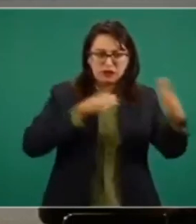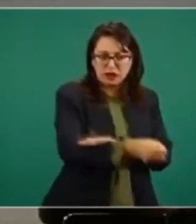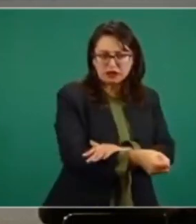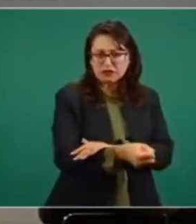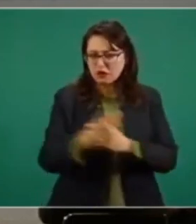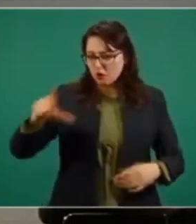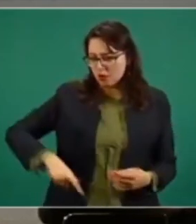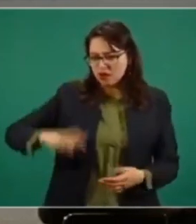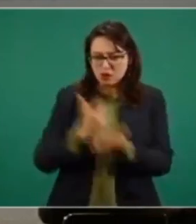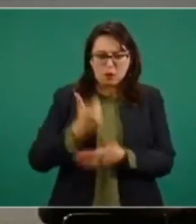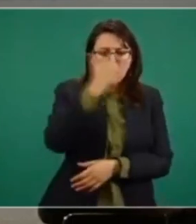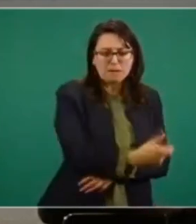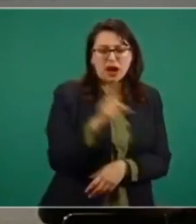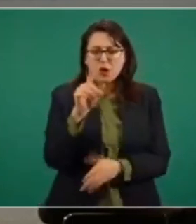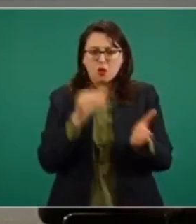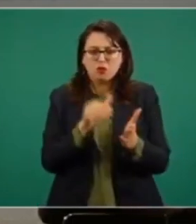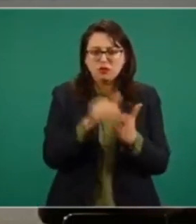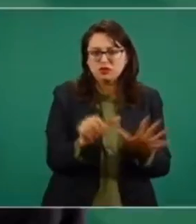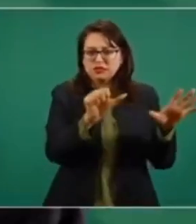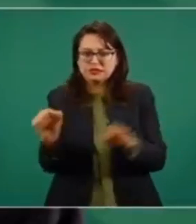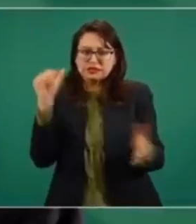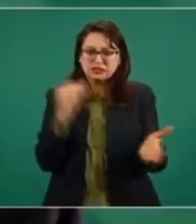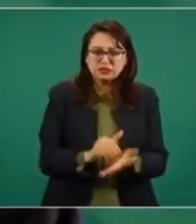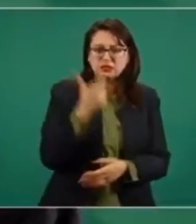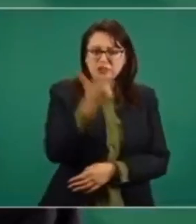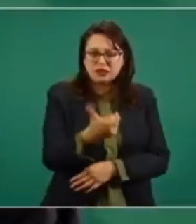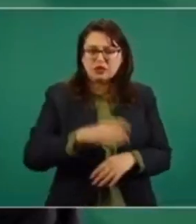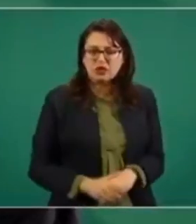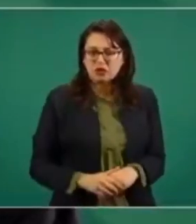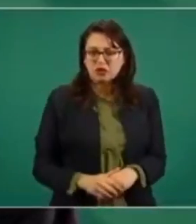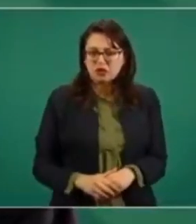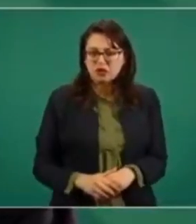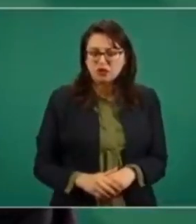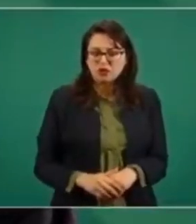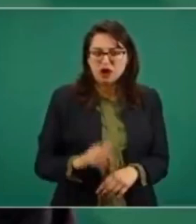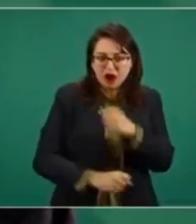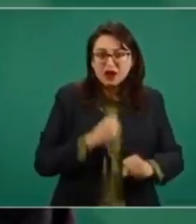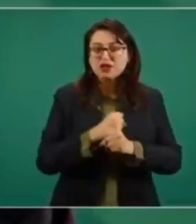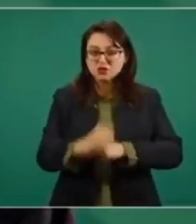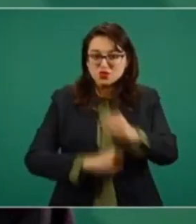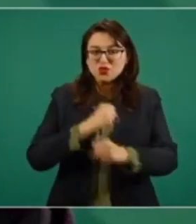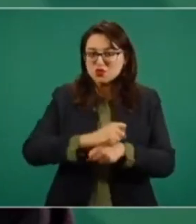un millón 600 mil pesos por recluso al año.